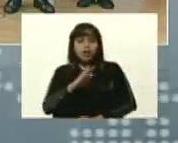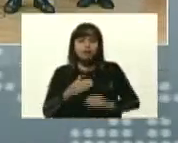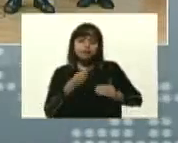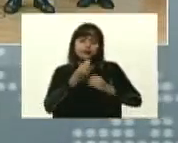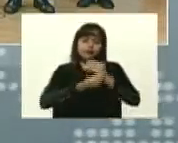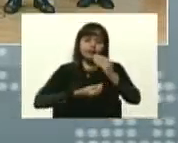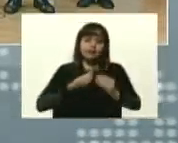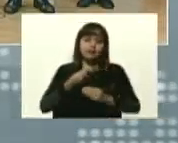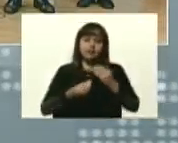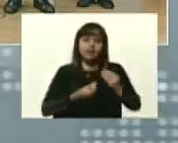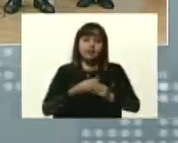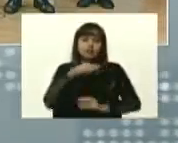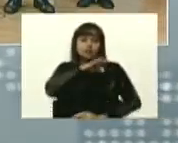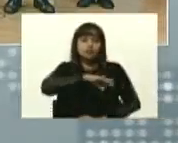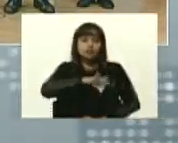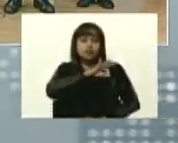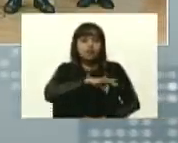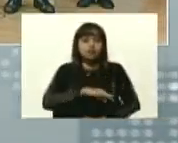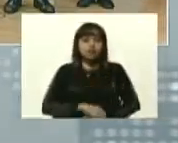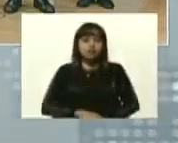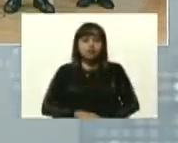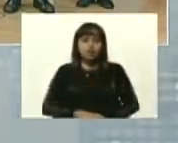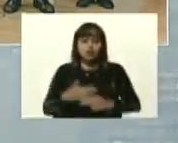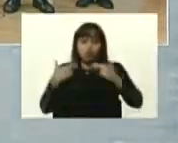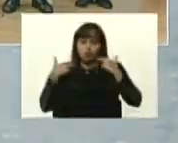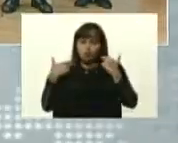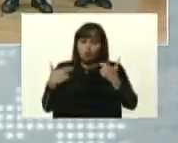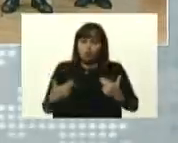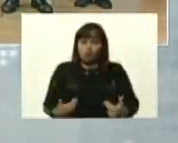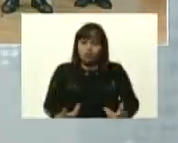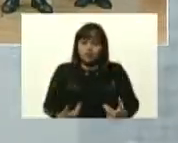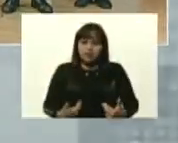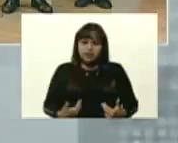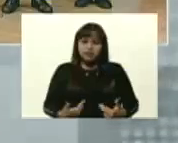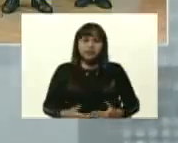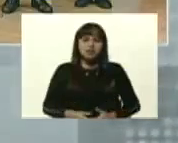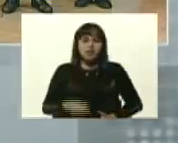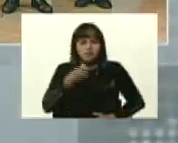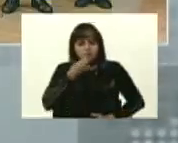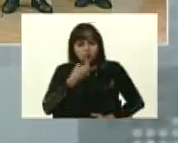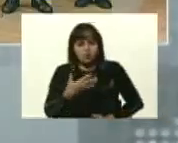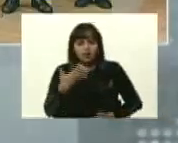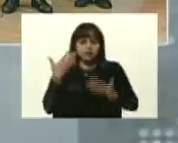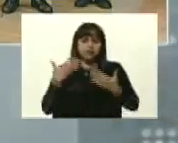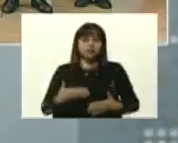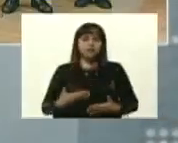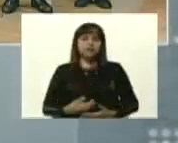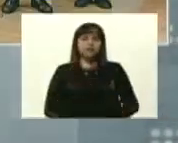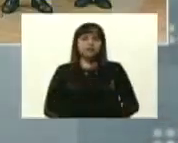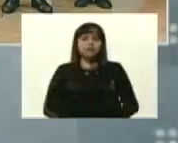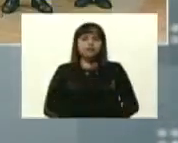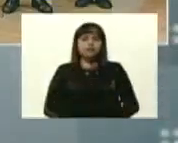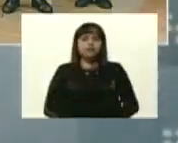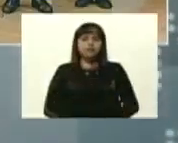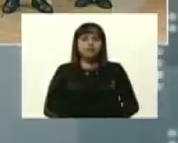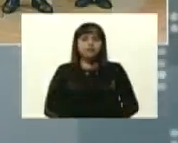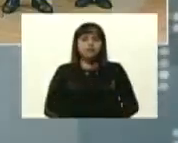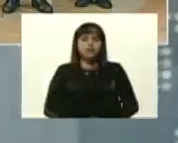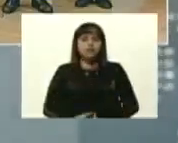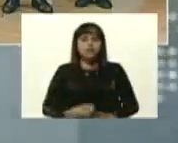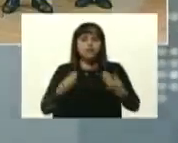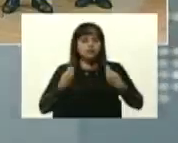una sociedad humanamente gratificante, del vivir